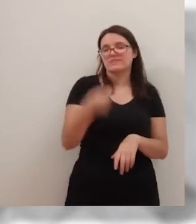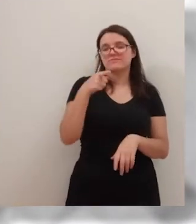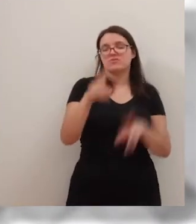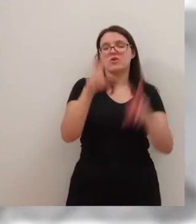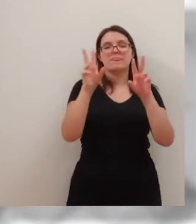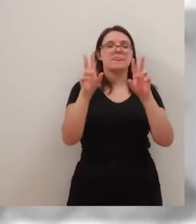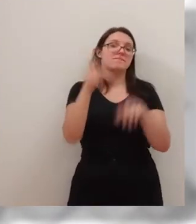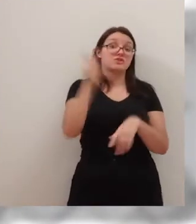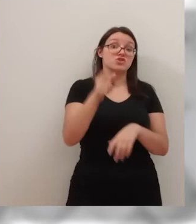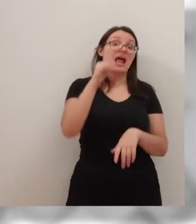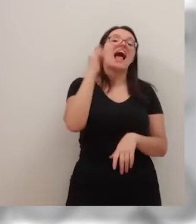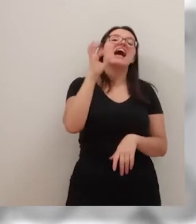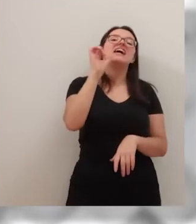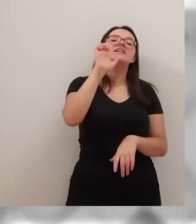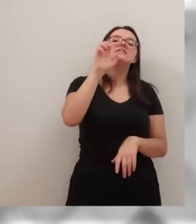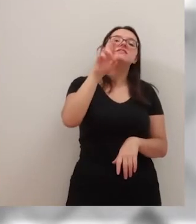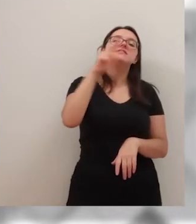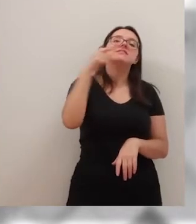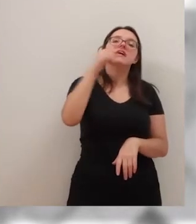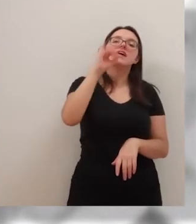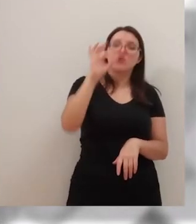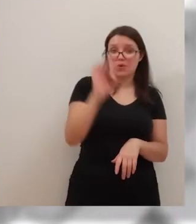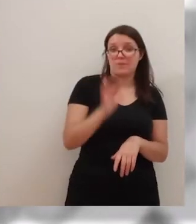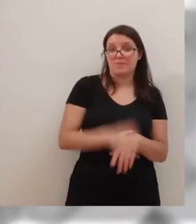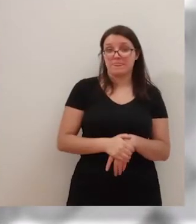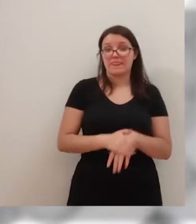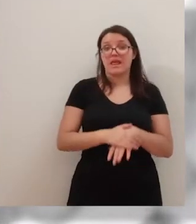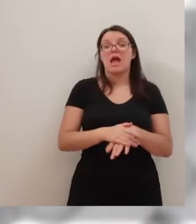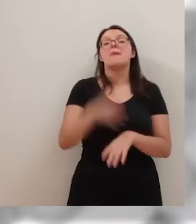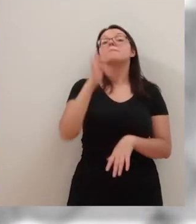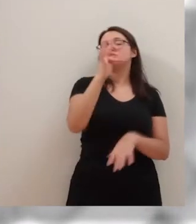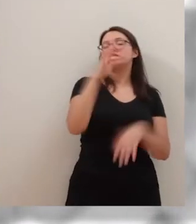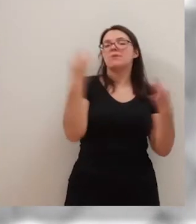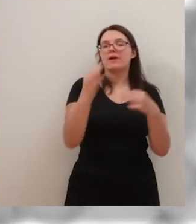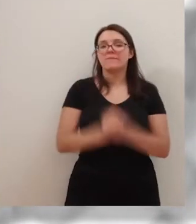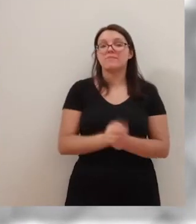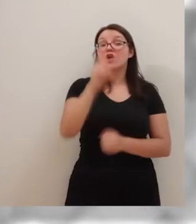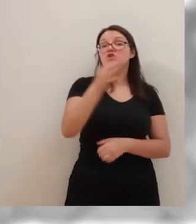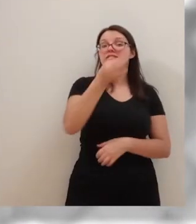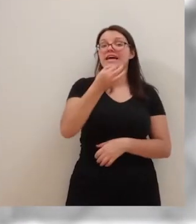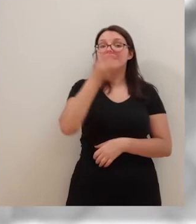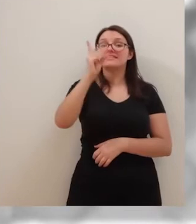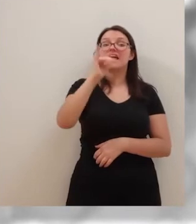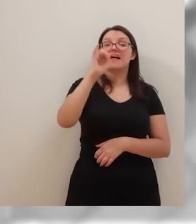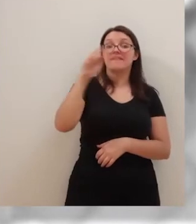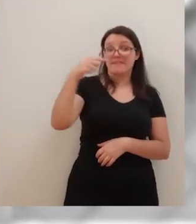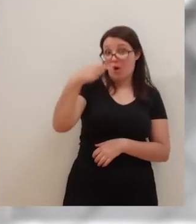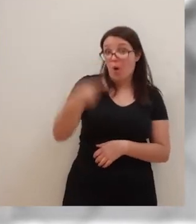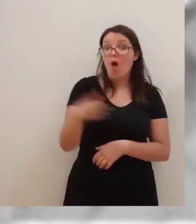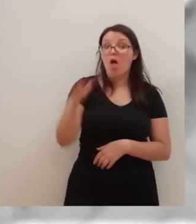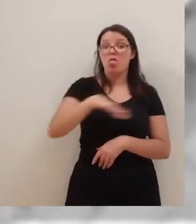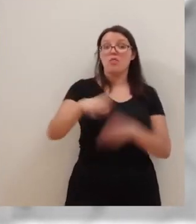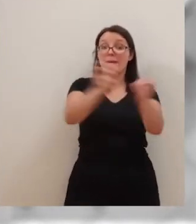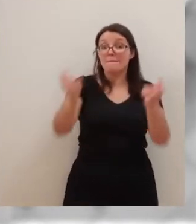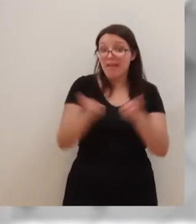sin la presencia de Sergio Domínguez en el abono. Como parte positiva tenemos que destacar las dos tardes de Diego Urdiales en la Plaza de